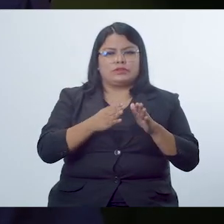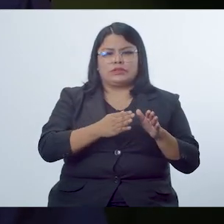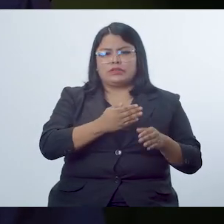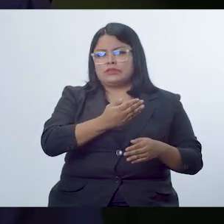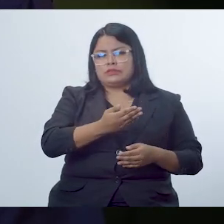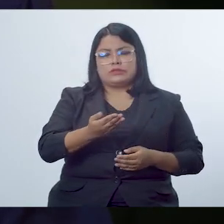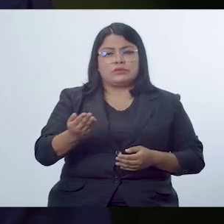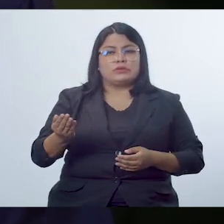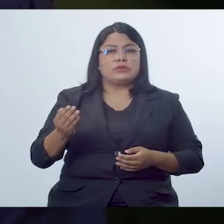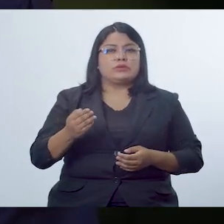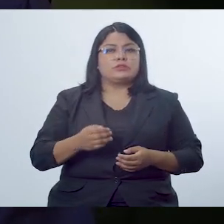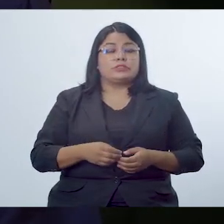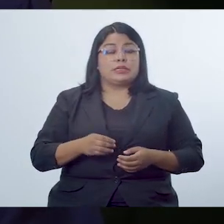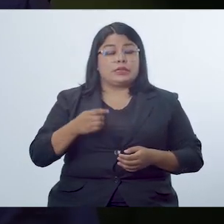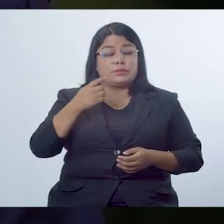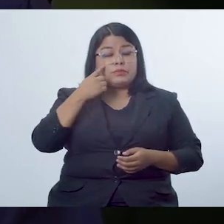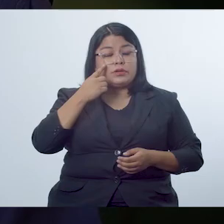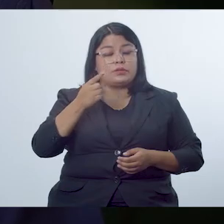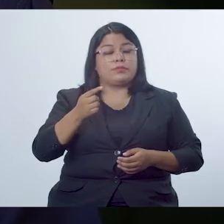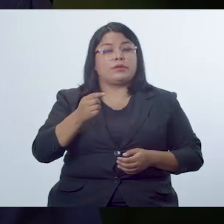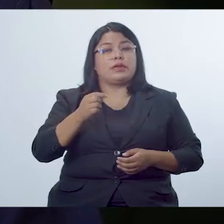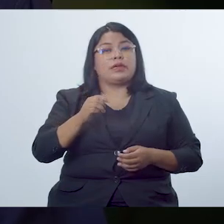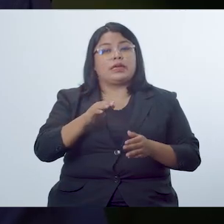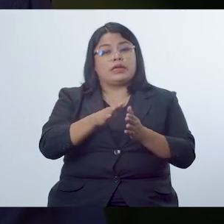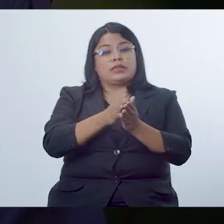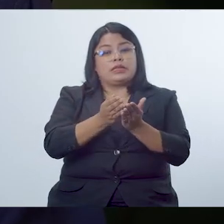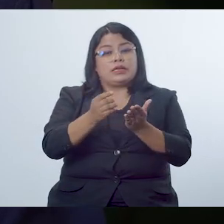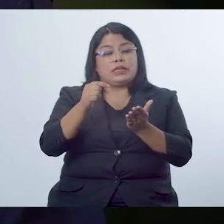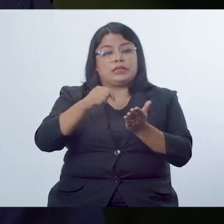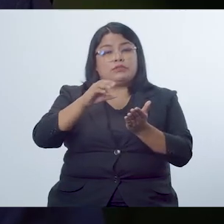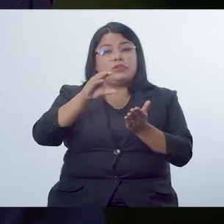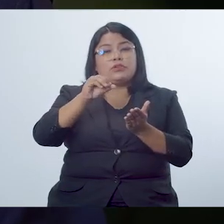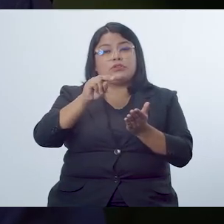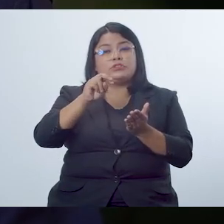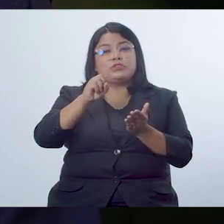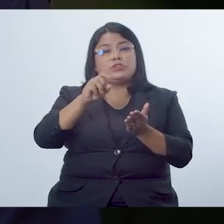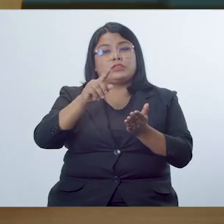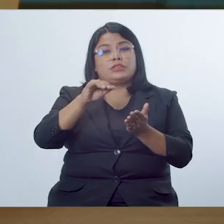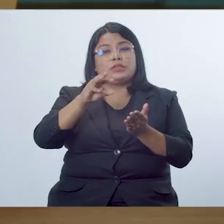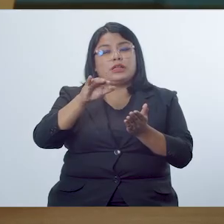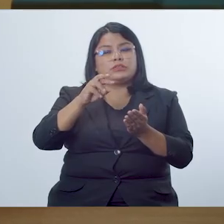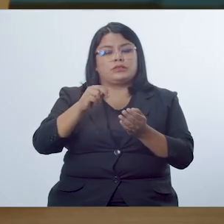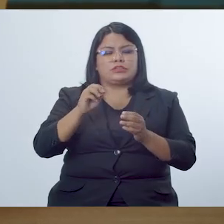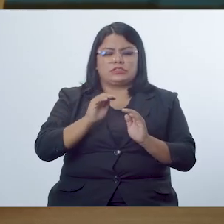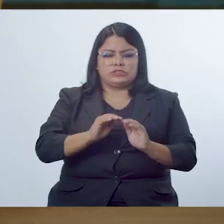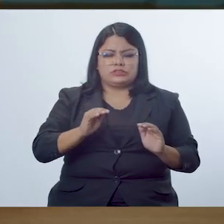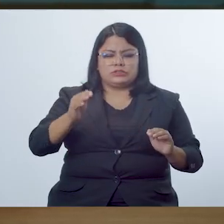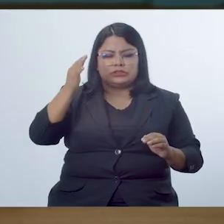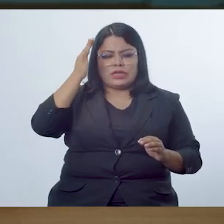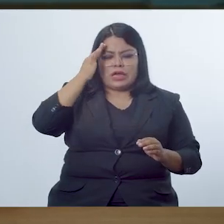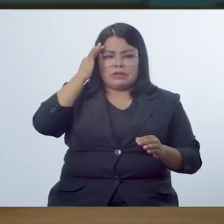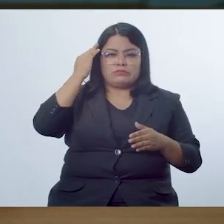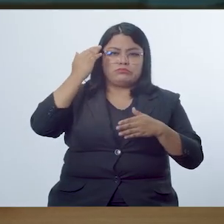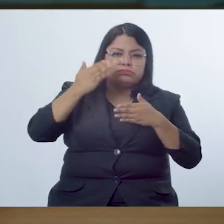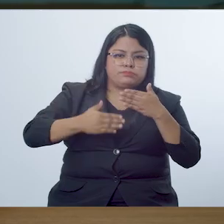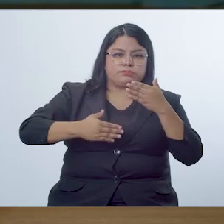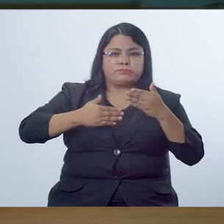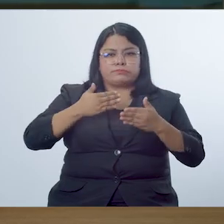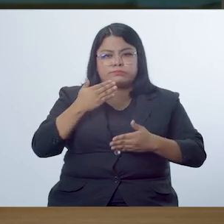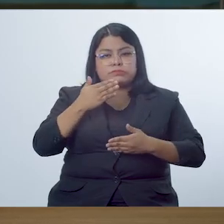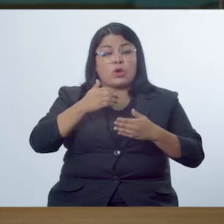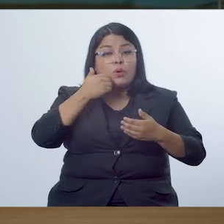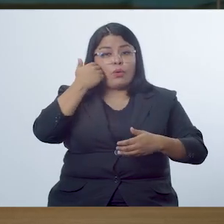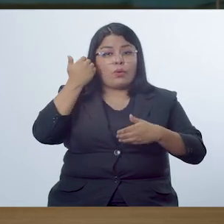través de un instrumento que se encuentra en la consolidación del libro de texto. ¿Para qué? Para que el niño también sepa cuánto está